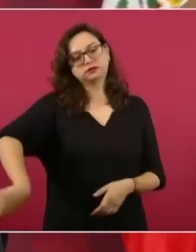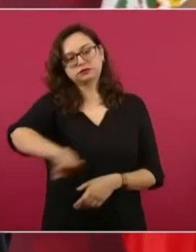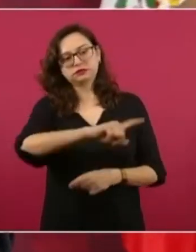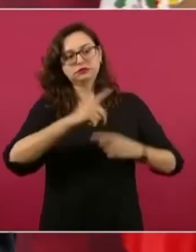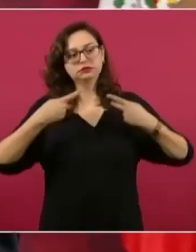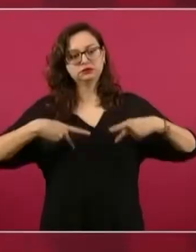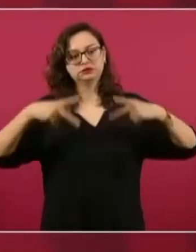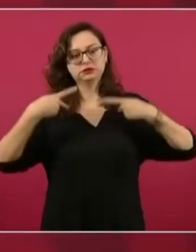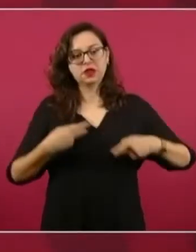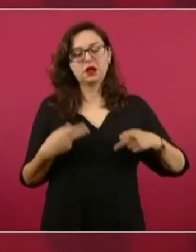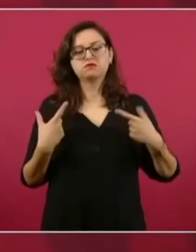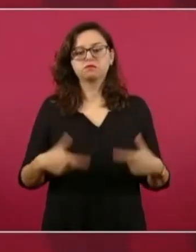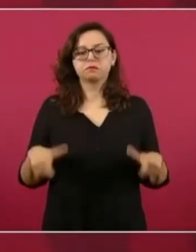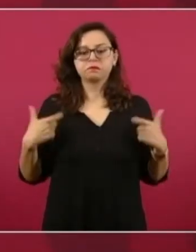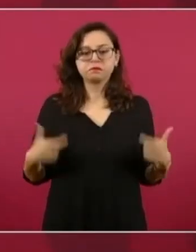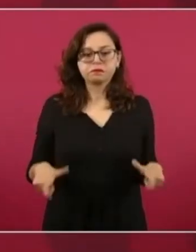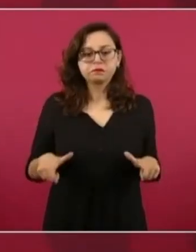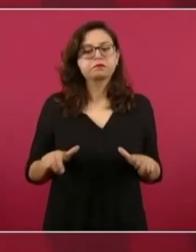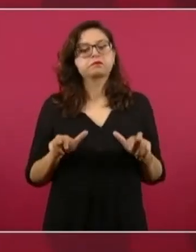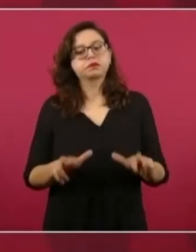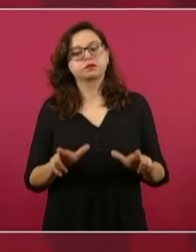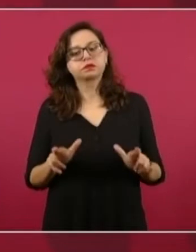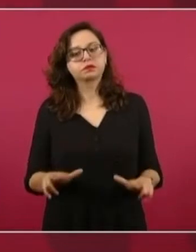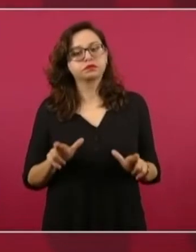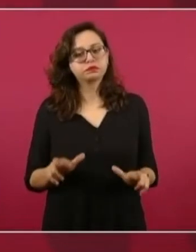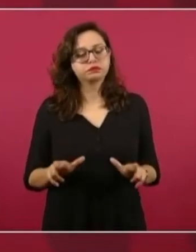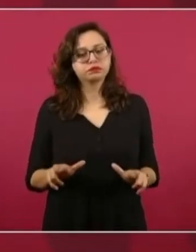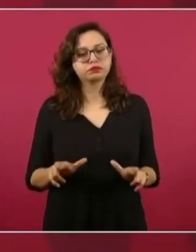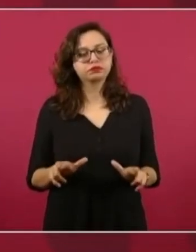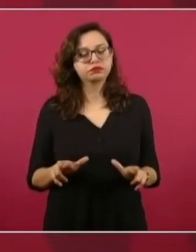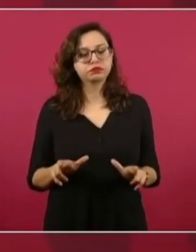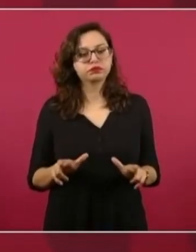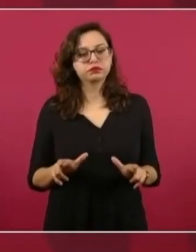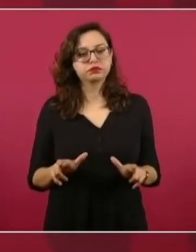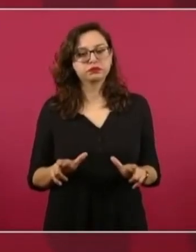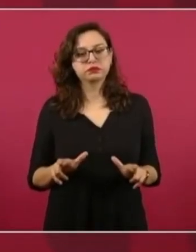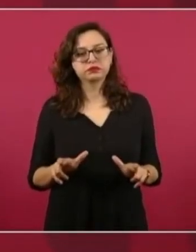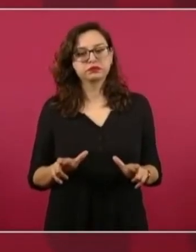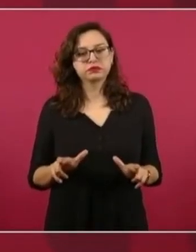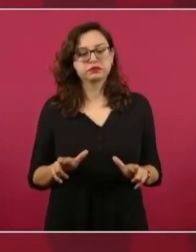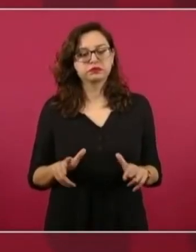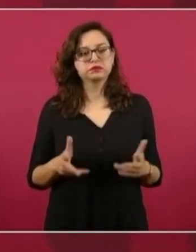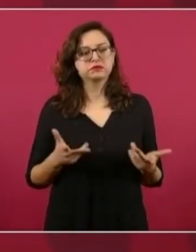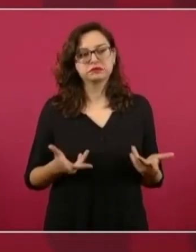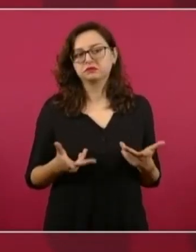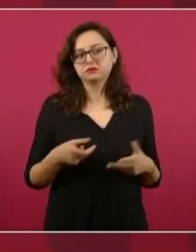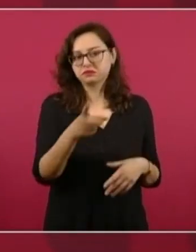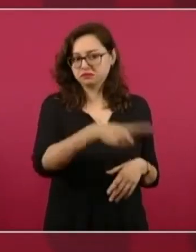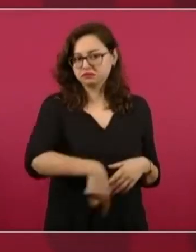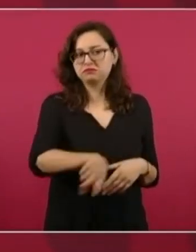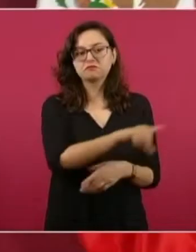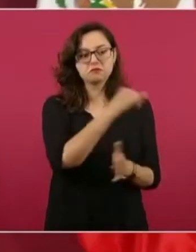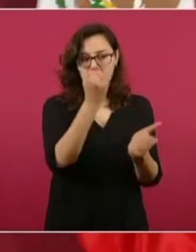personajes